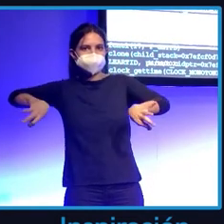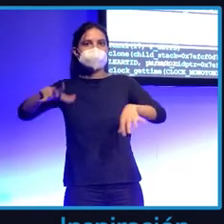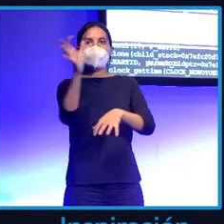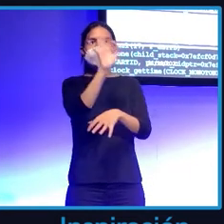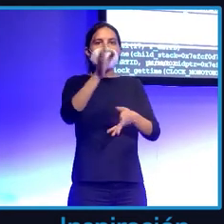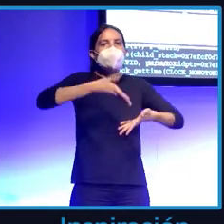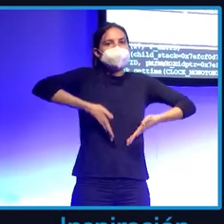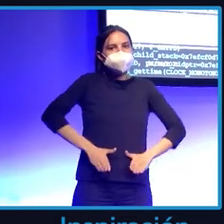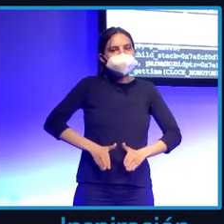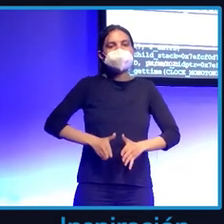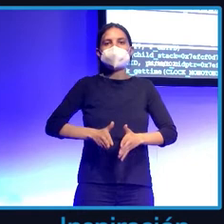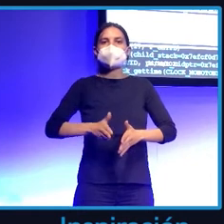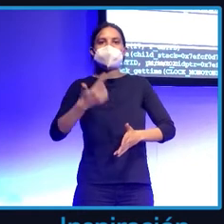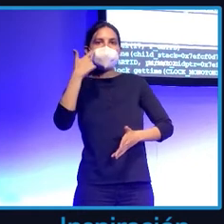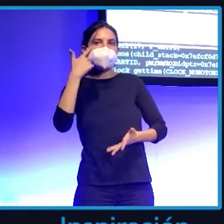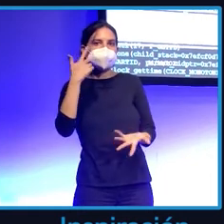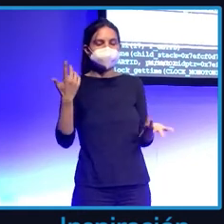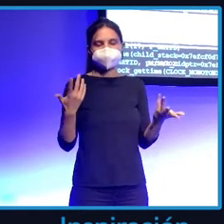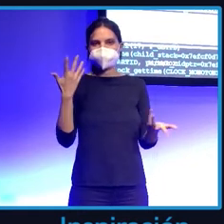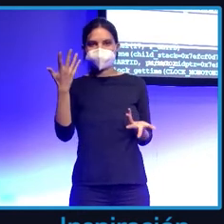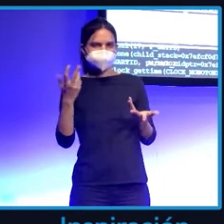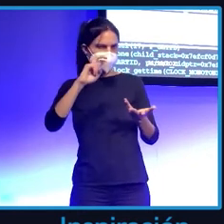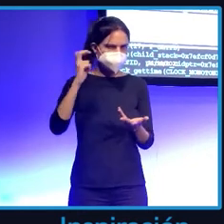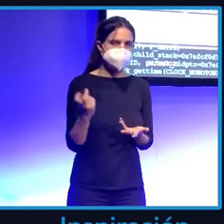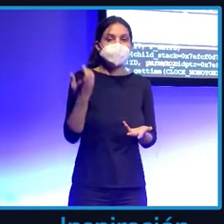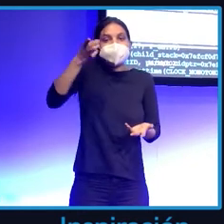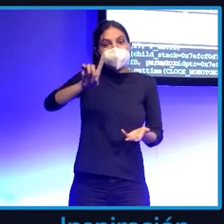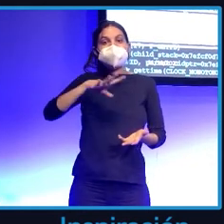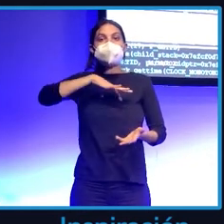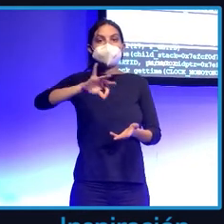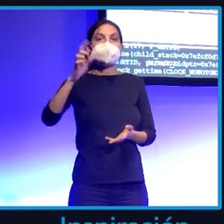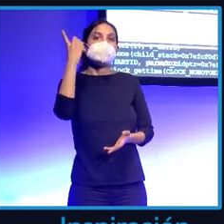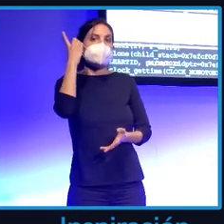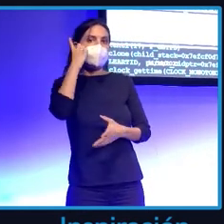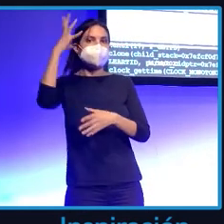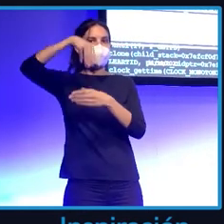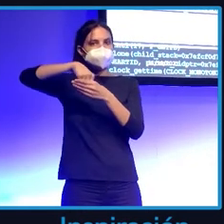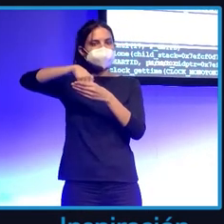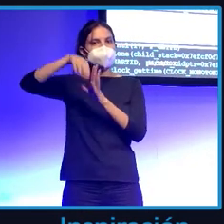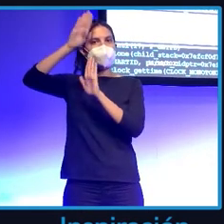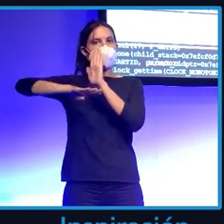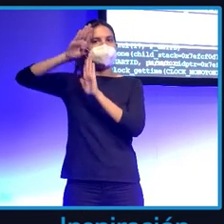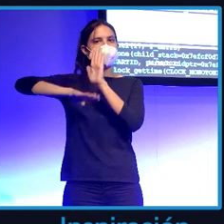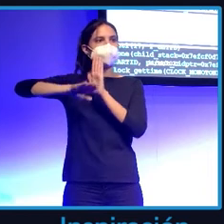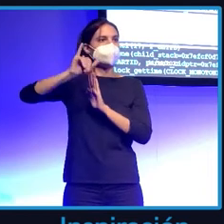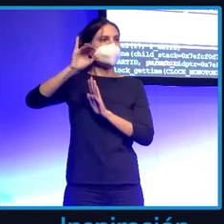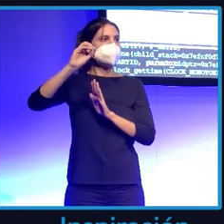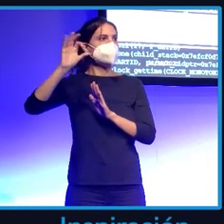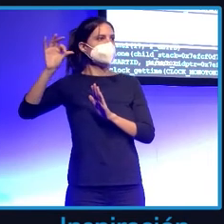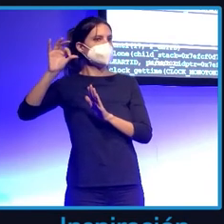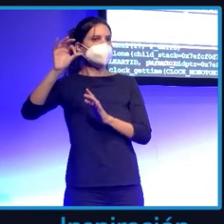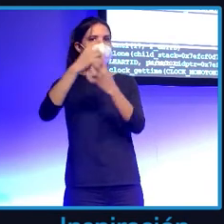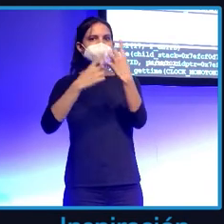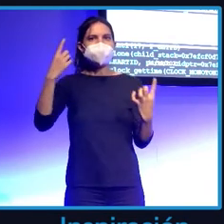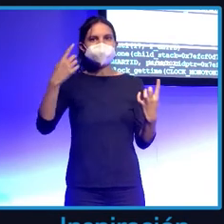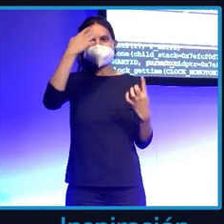temas de terrorismo, etc. También puede ser una intrusión informática en un móvil, las aplicaciones espías. ¿Alguien aquí ha sospechado alguna vez que le